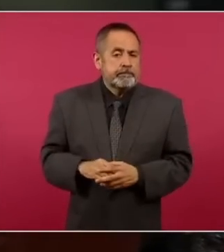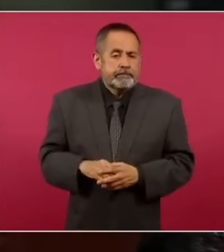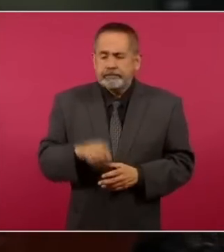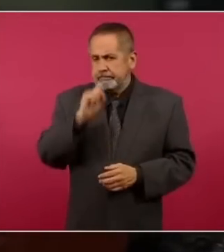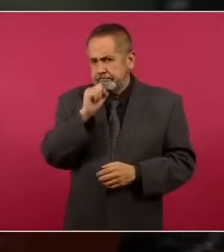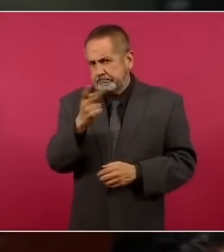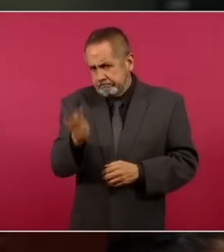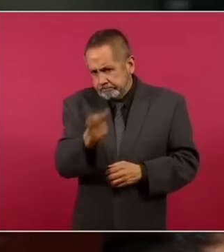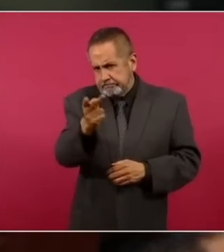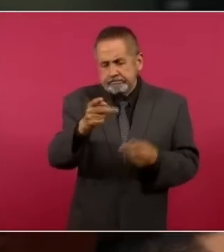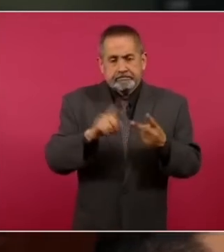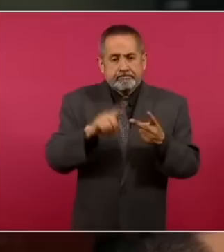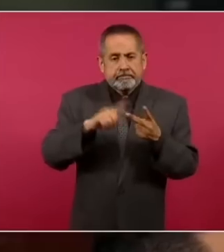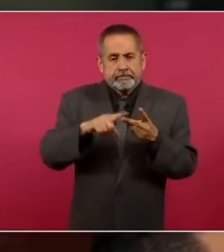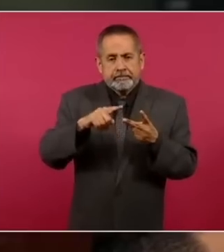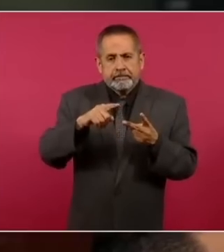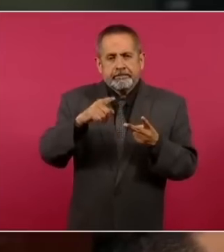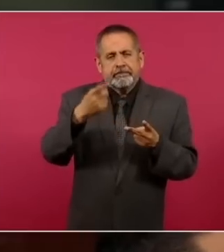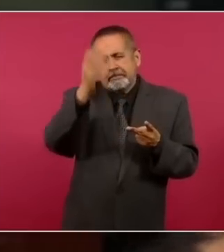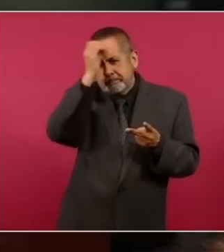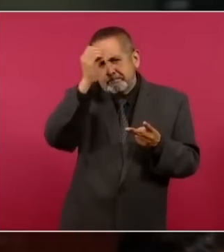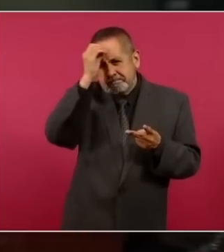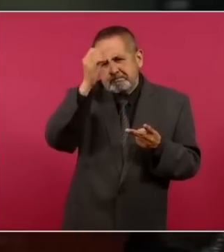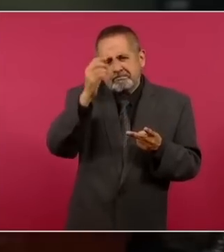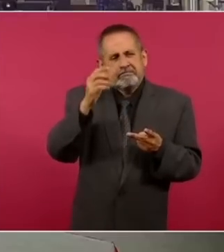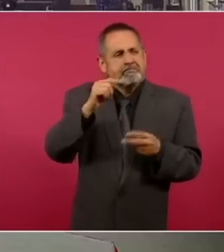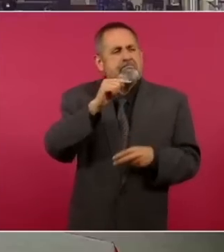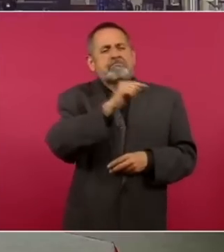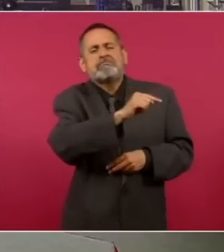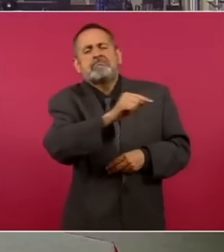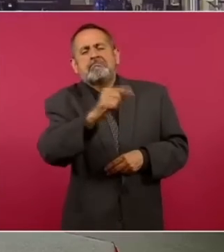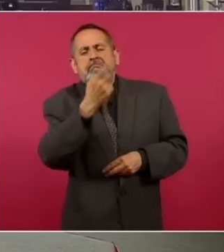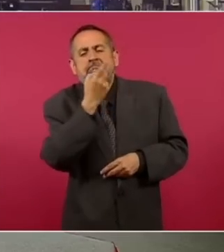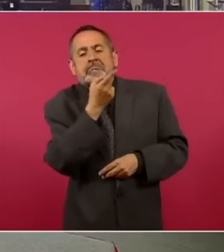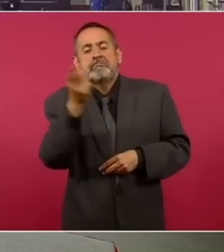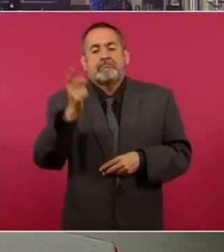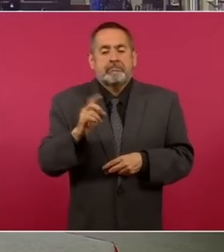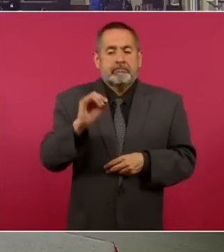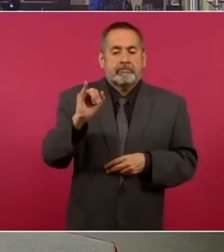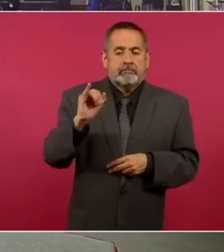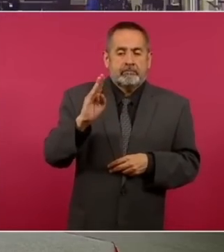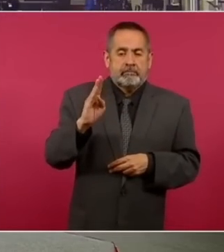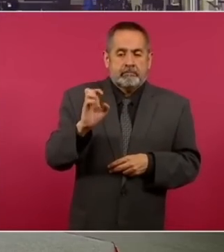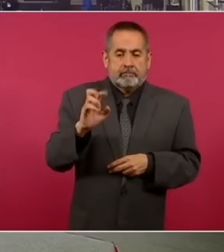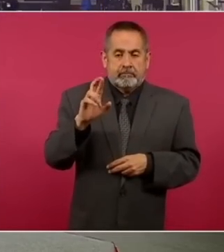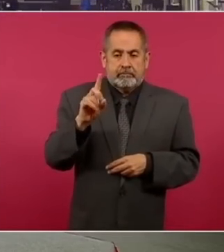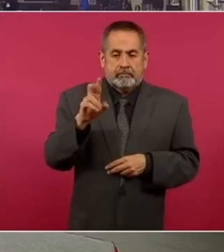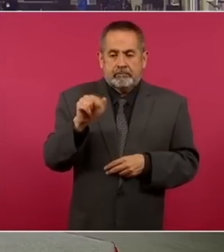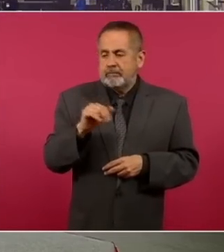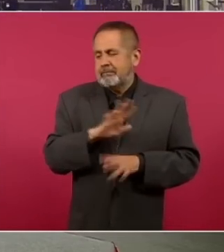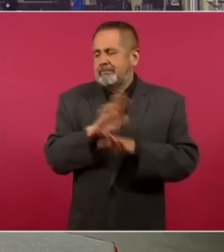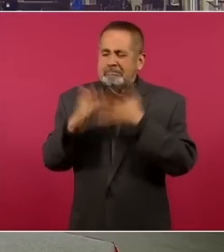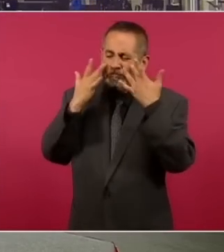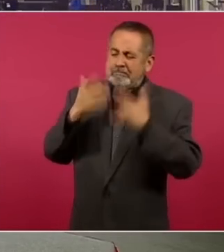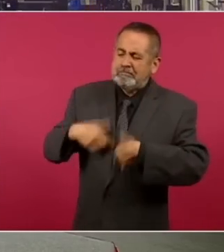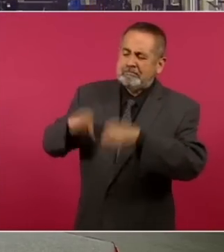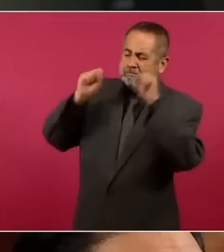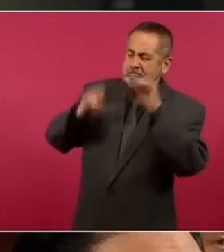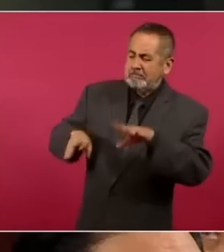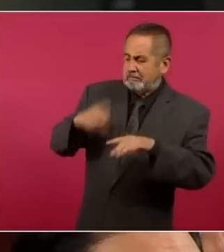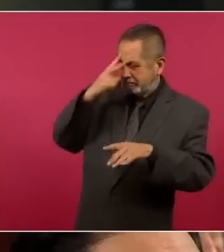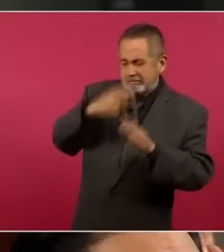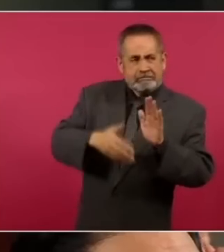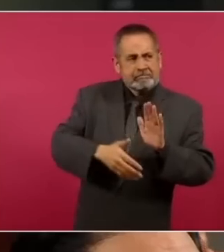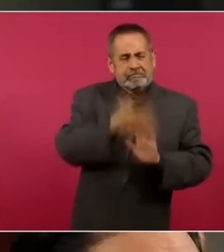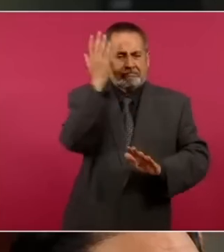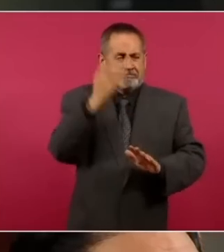de las voces que señalan que Iberdrola se va de nuestro país por el acoso del gobierno. Este